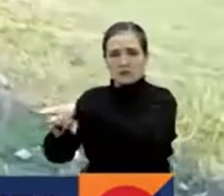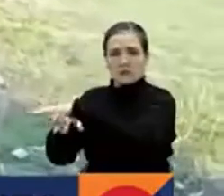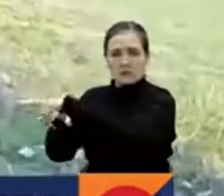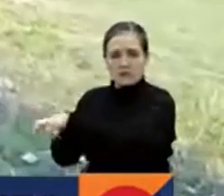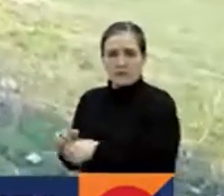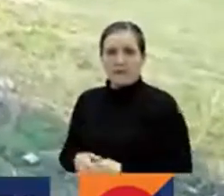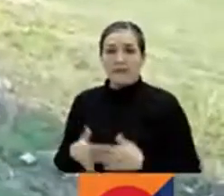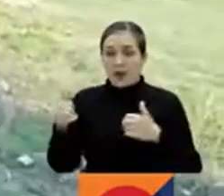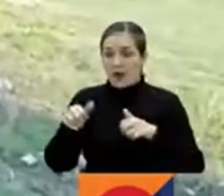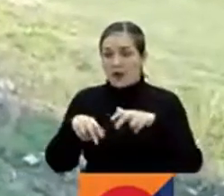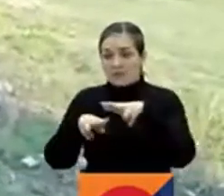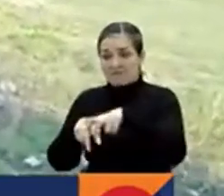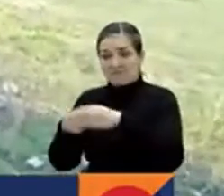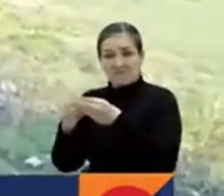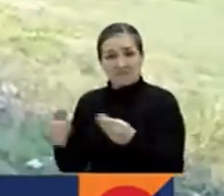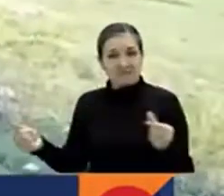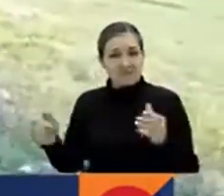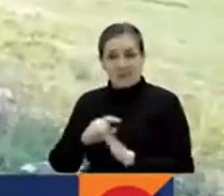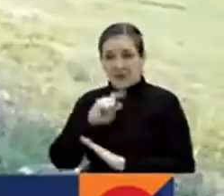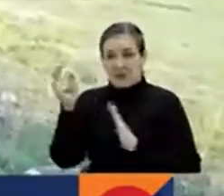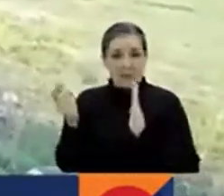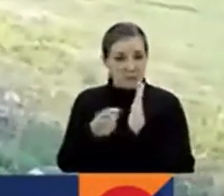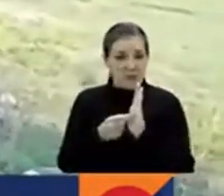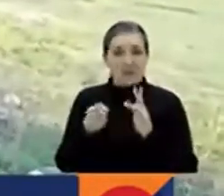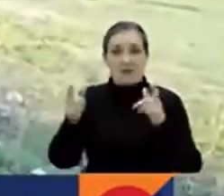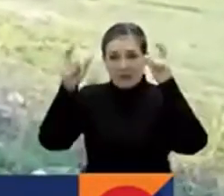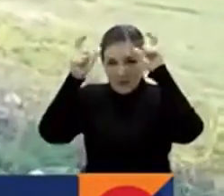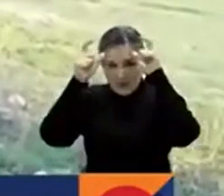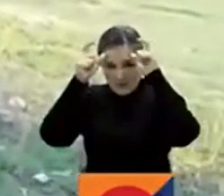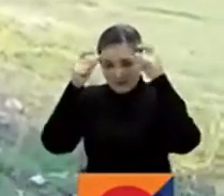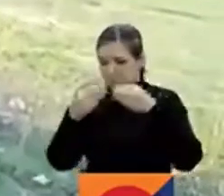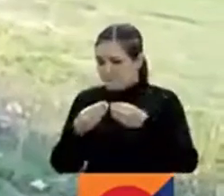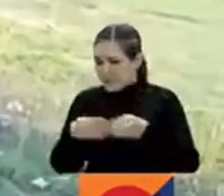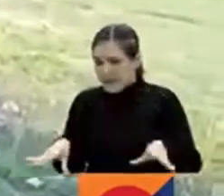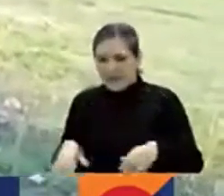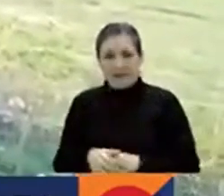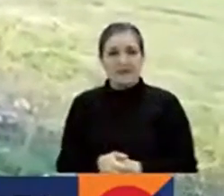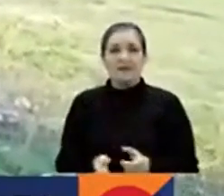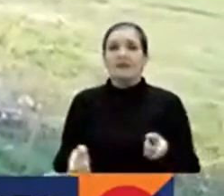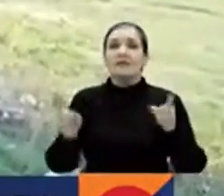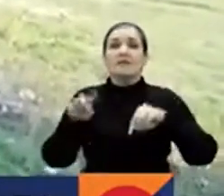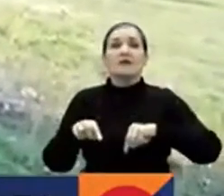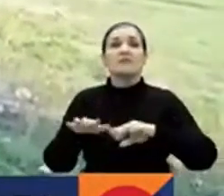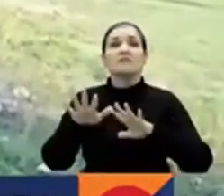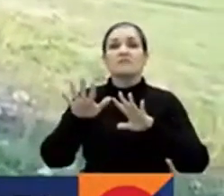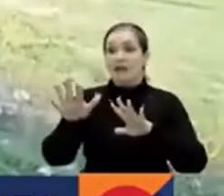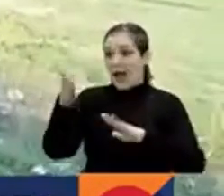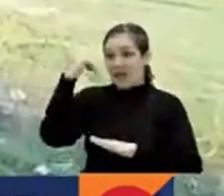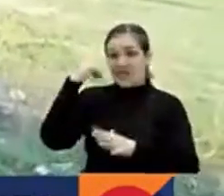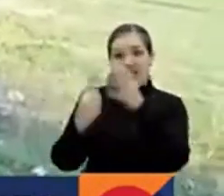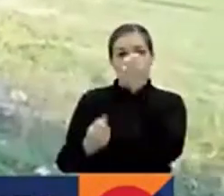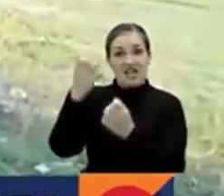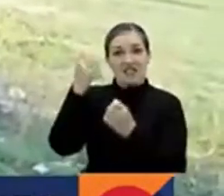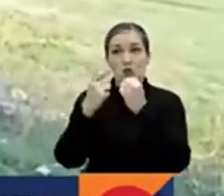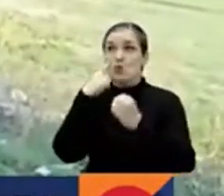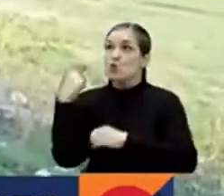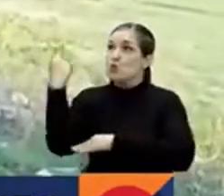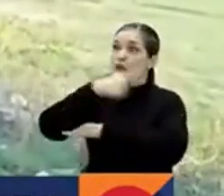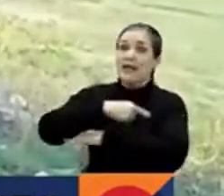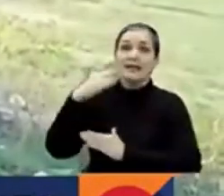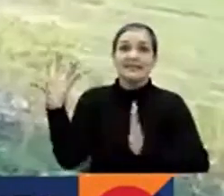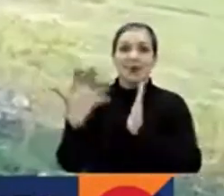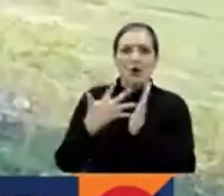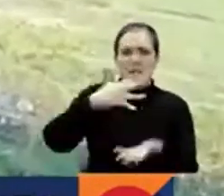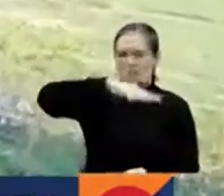todos los cultivos desaparecieron. Donde la ganadería desapareció, donde se sacaba 5.000 litros de leche diario, en el